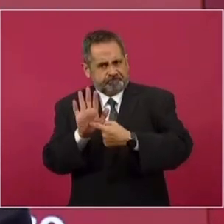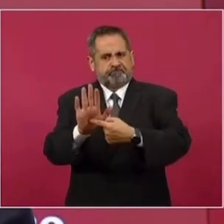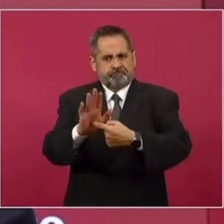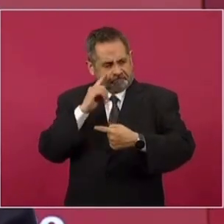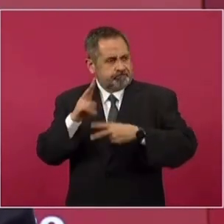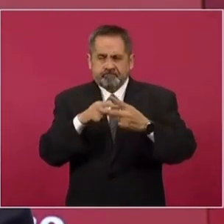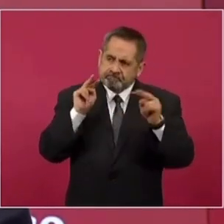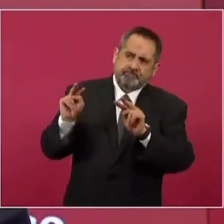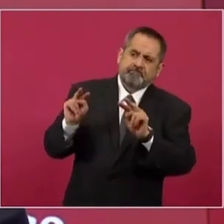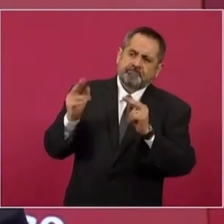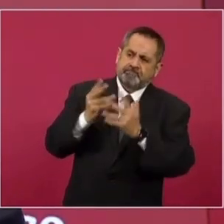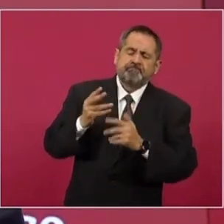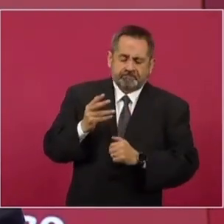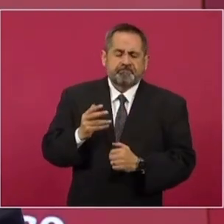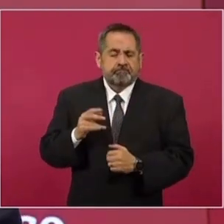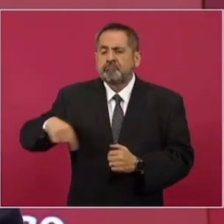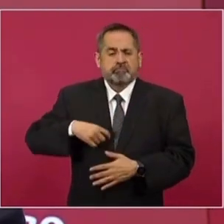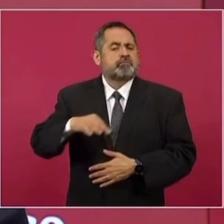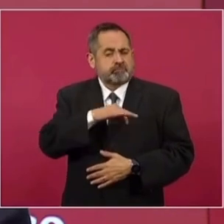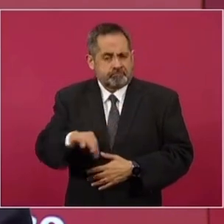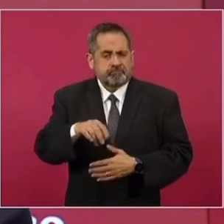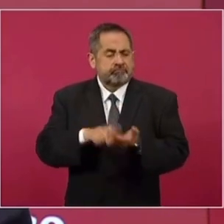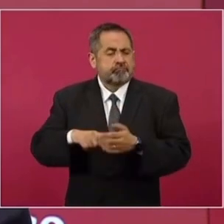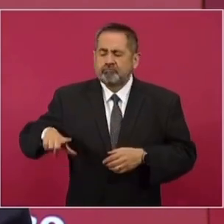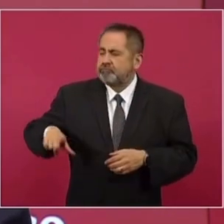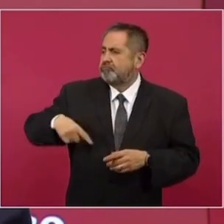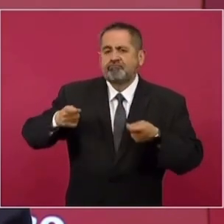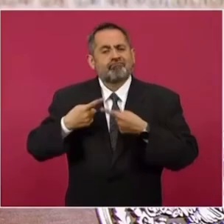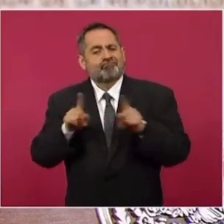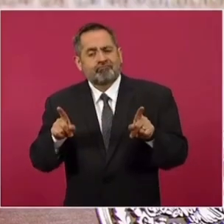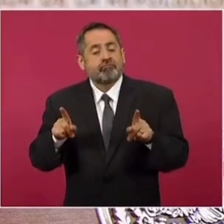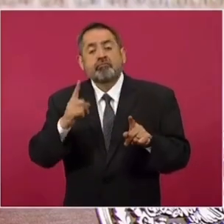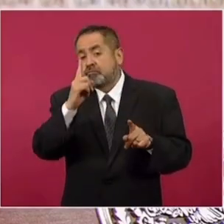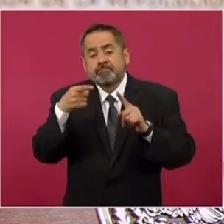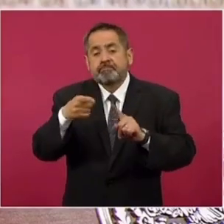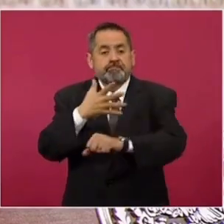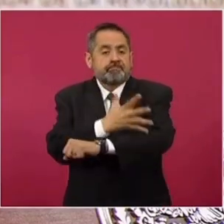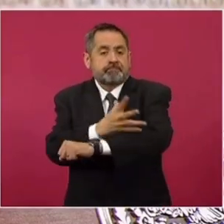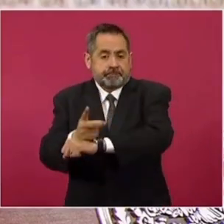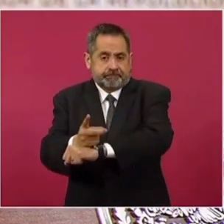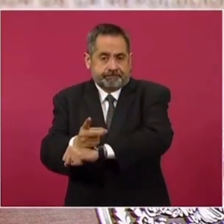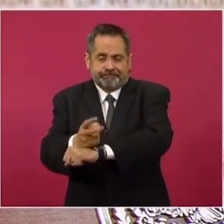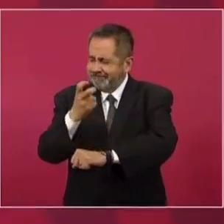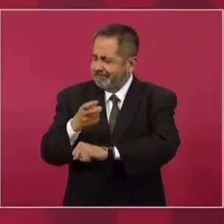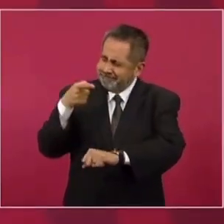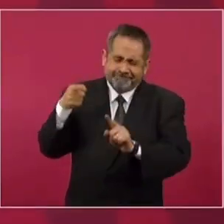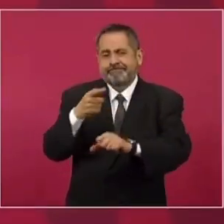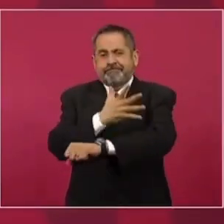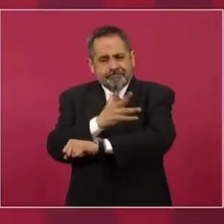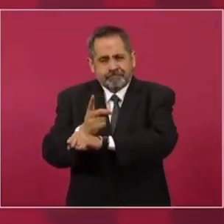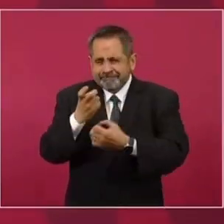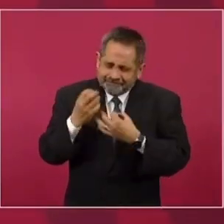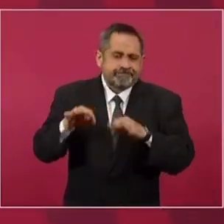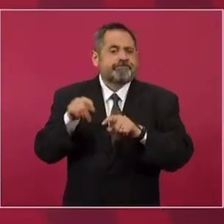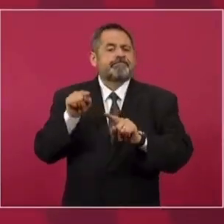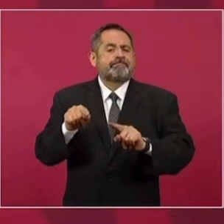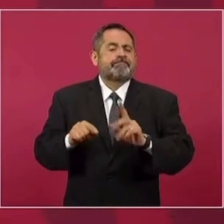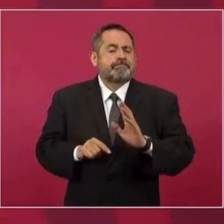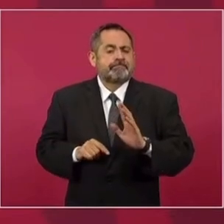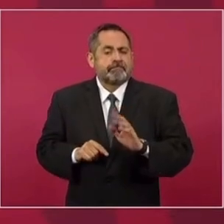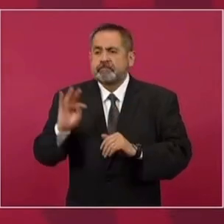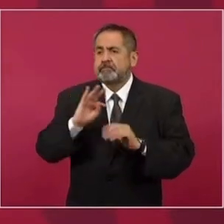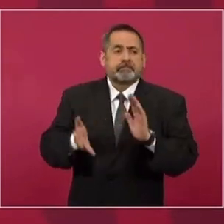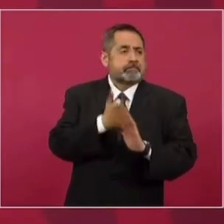que se puede hacer un gobierno distinto cuando hay honestidad. Porque esa es la clave de todo. Si se